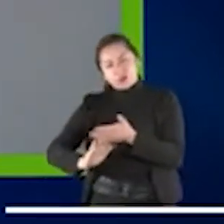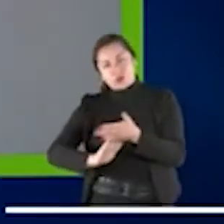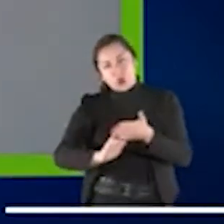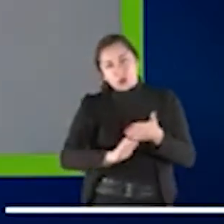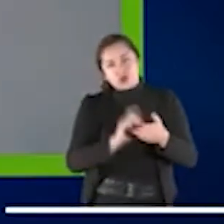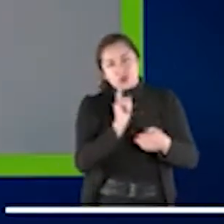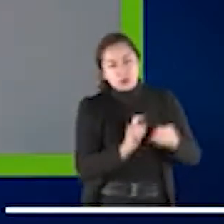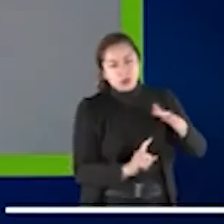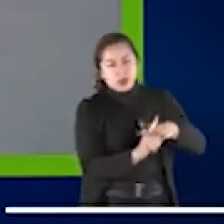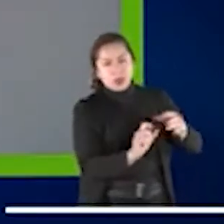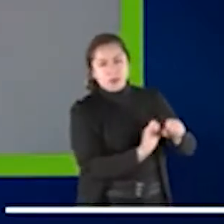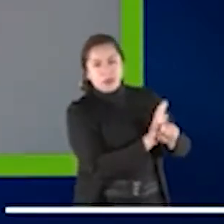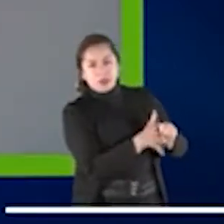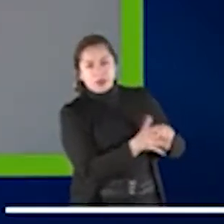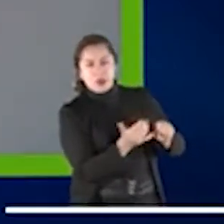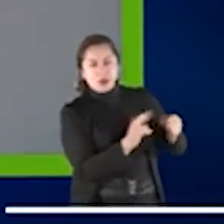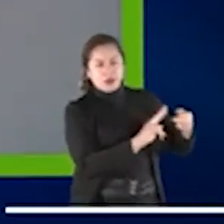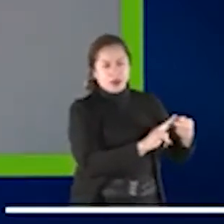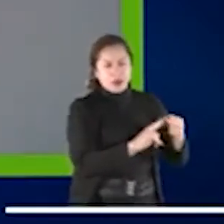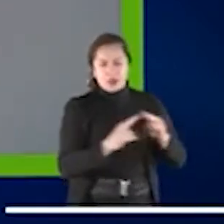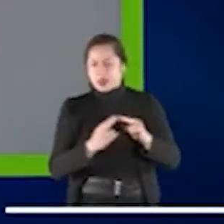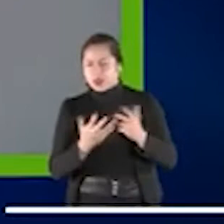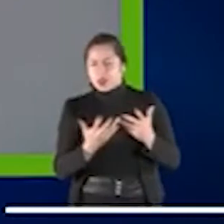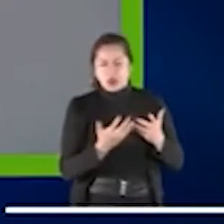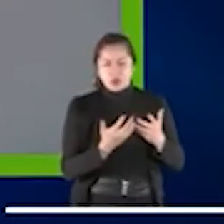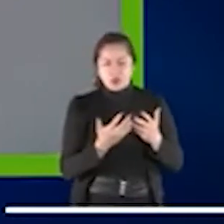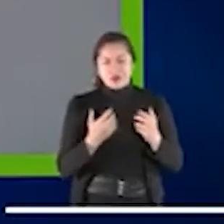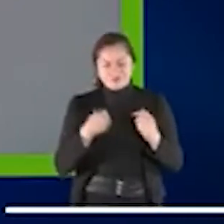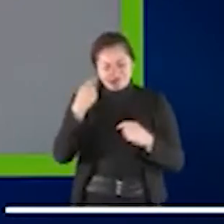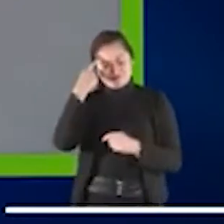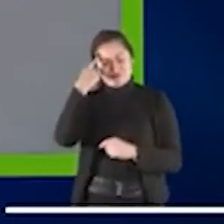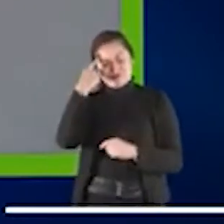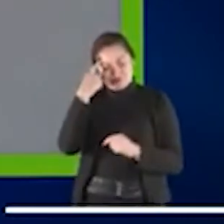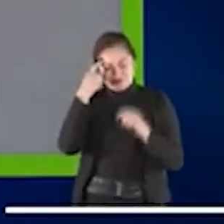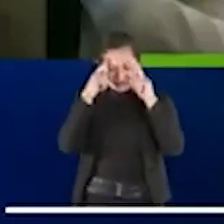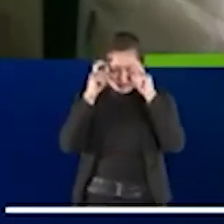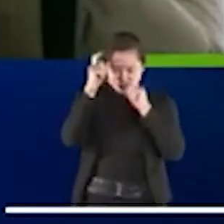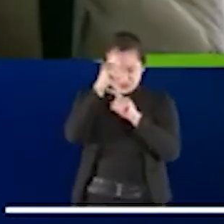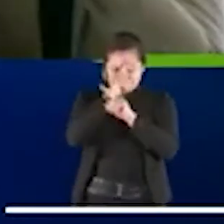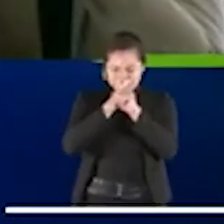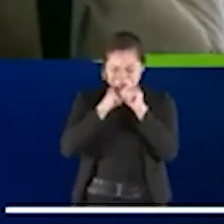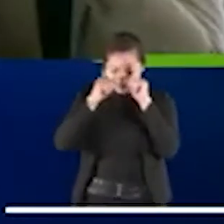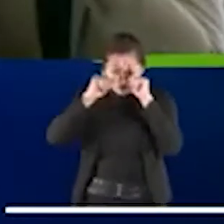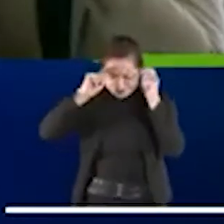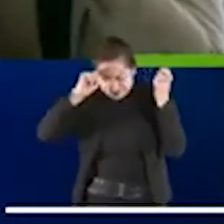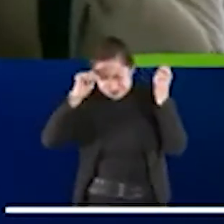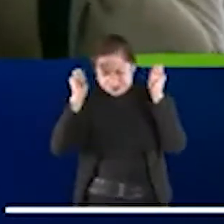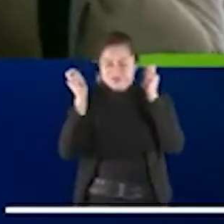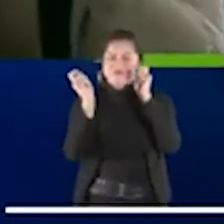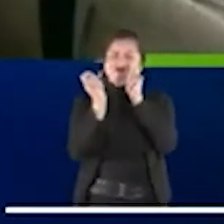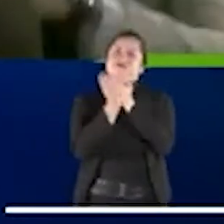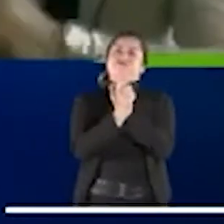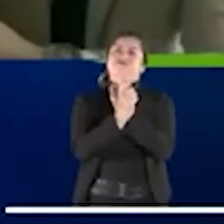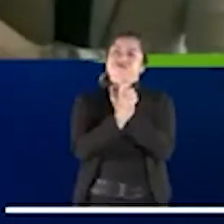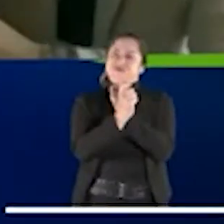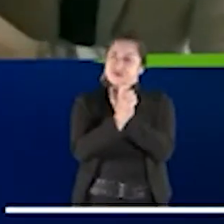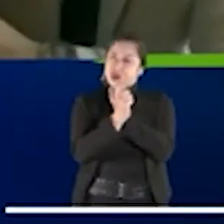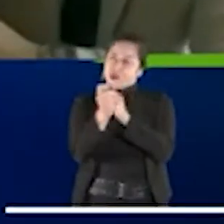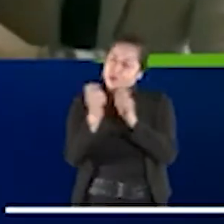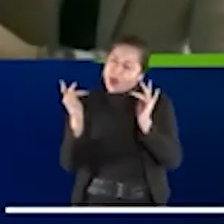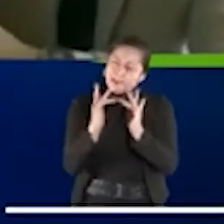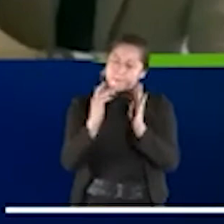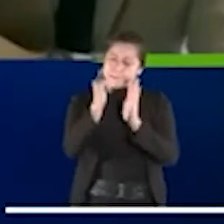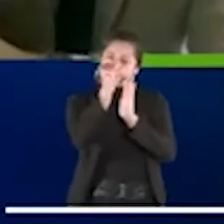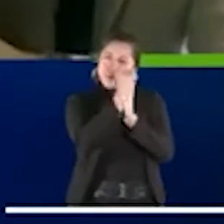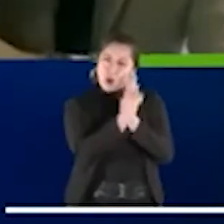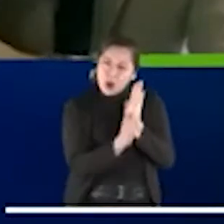cómo vamos ahora con otras maneras de pensar, otras filosofías de programas de